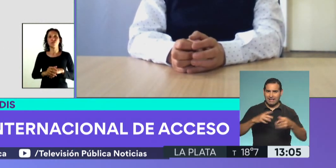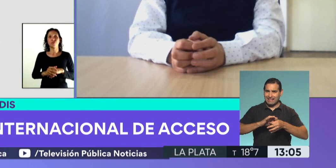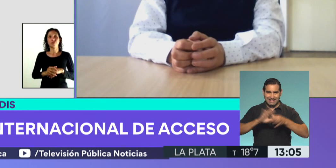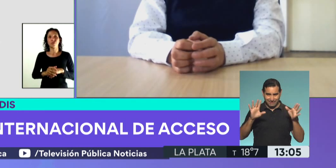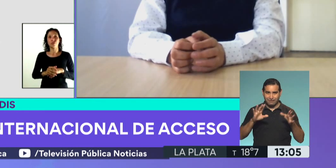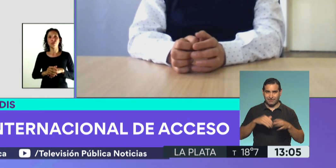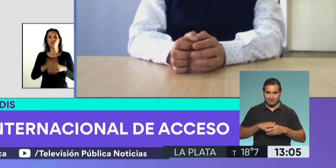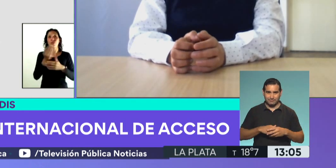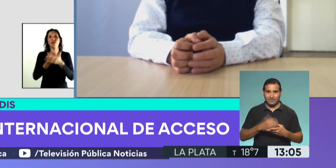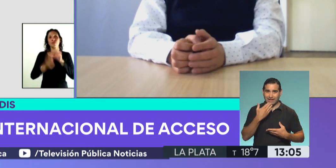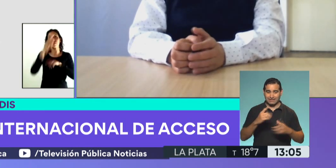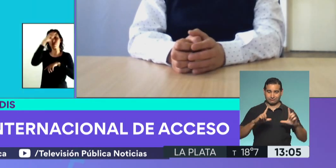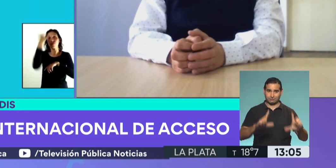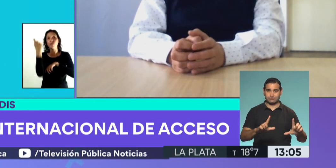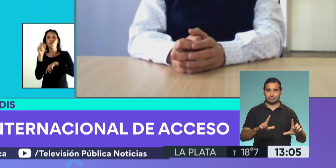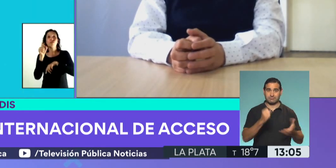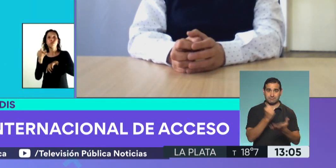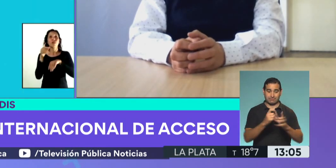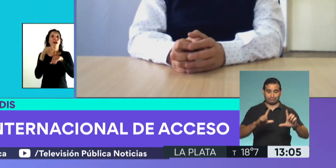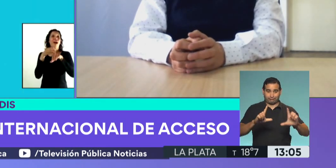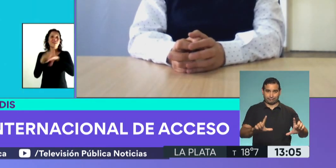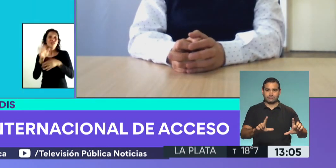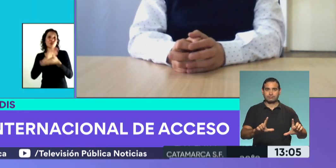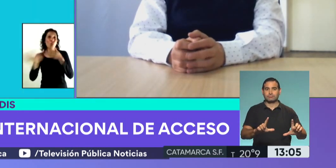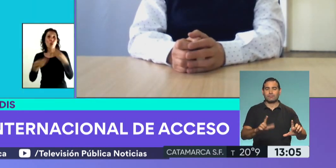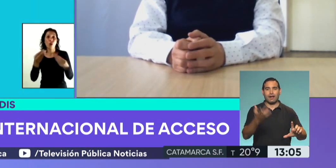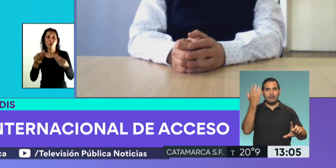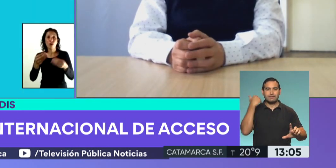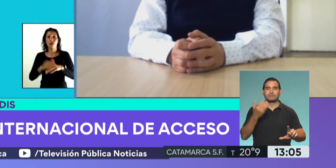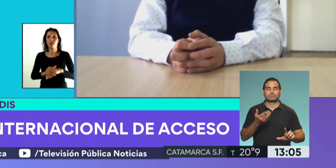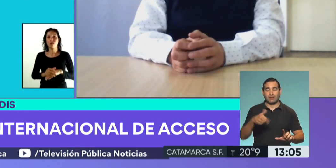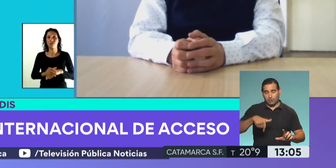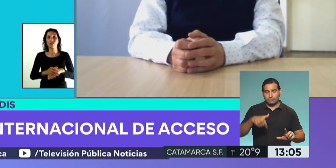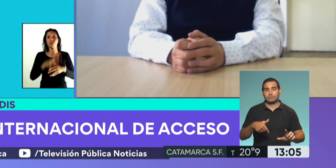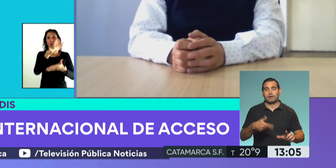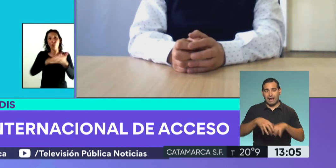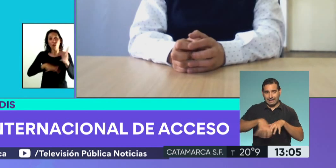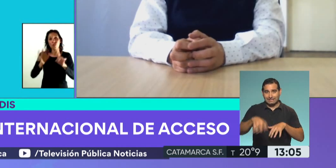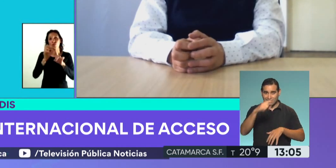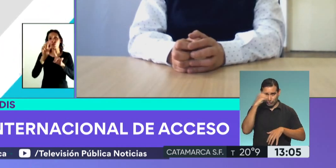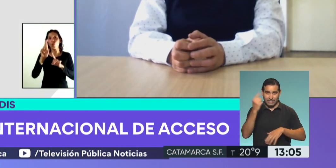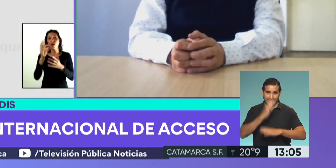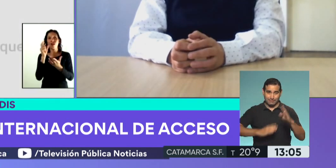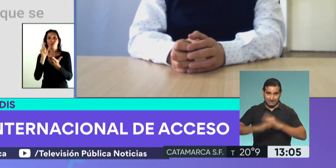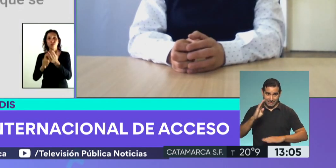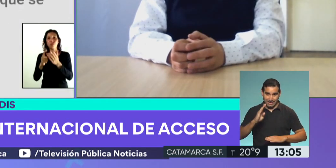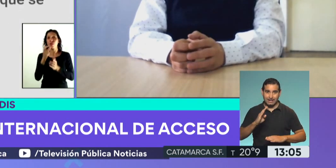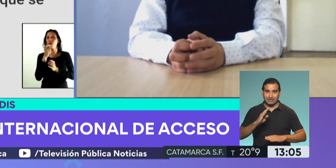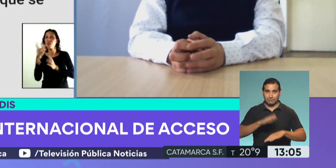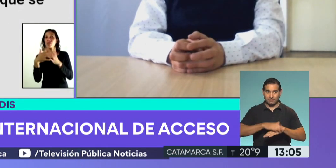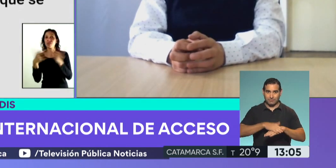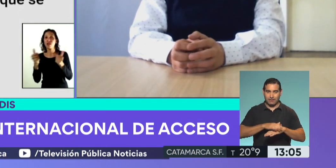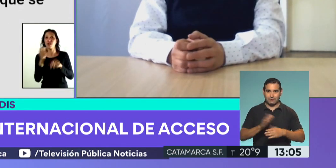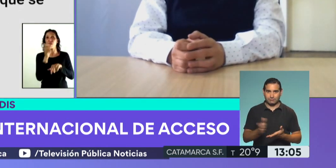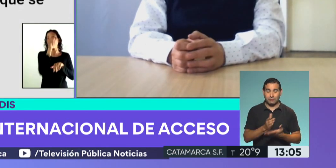lugares habilitados. Este símbolo, vos sabés que era emitido, es emitido por la Agencia Nacional de Discapacidad, pero hasta